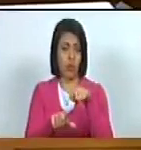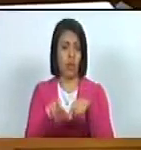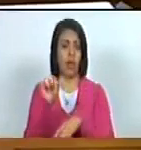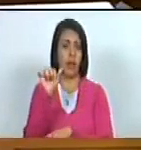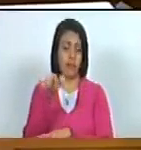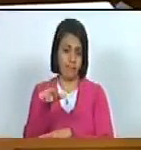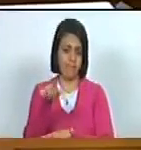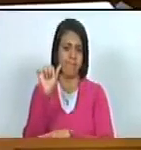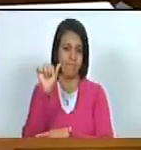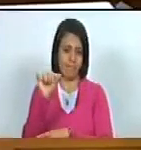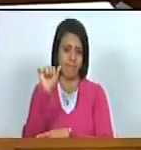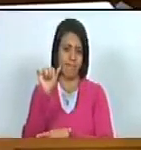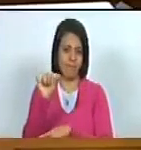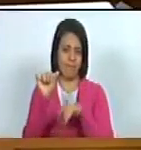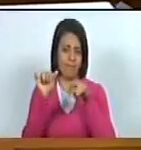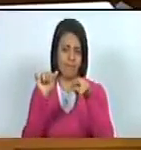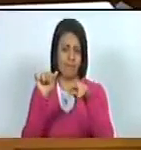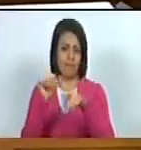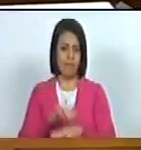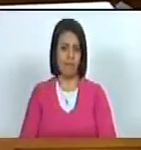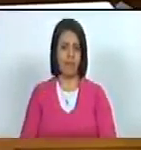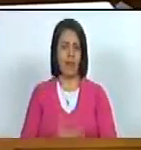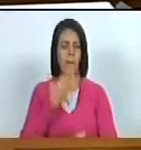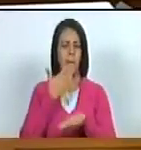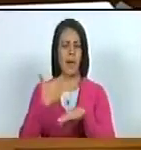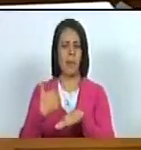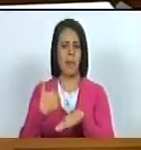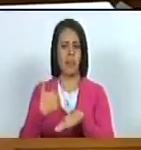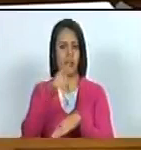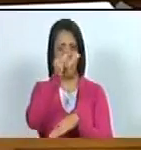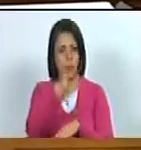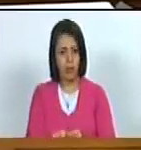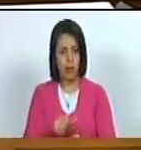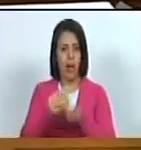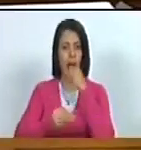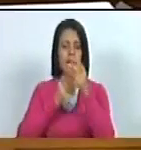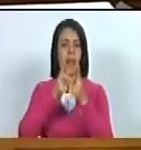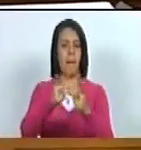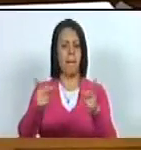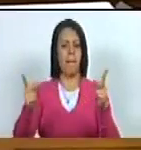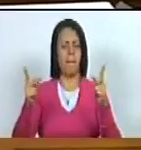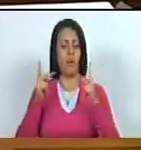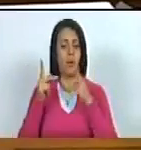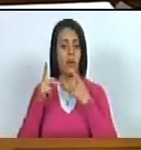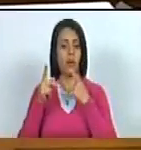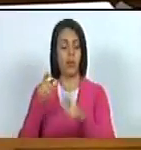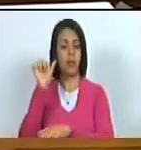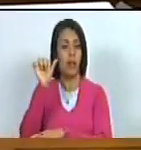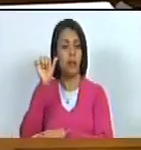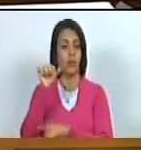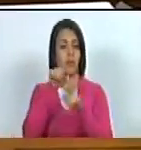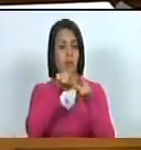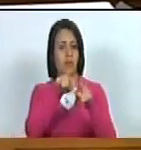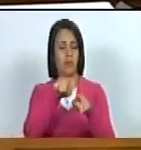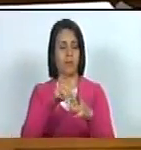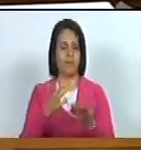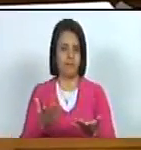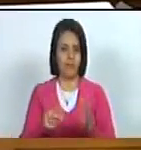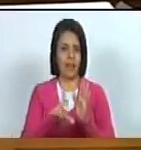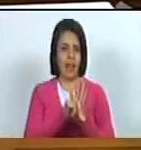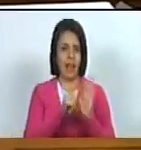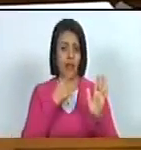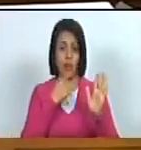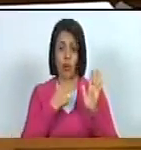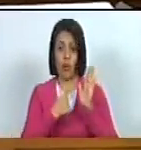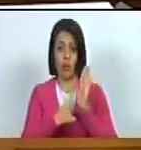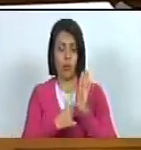portador del trastorno del espectro autista y él le pidió permiso a ese funcionario para hacer pública la condición de esa persona viola la ley del